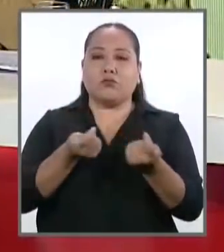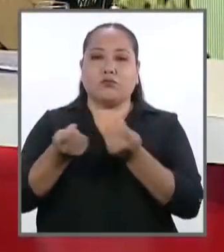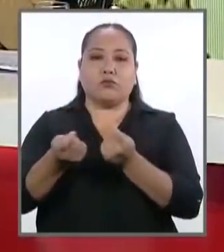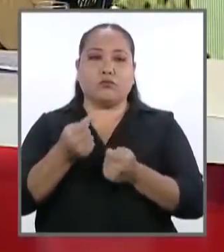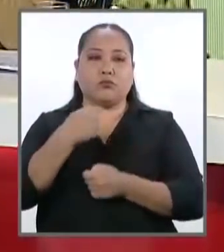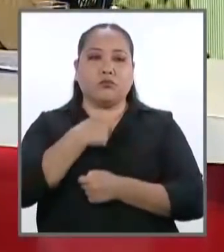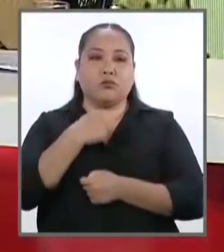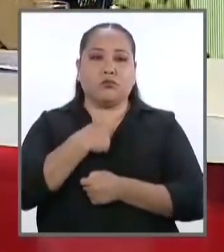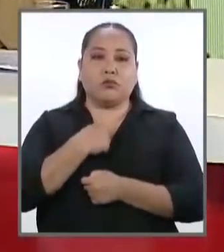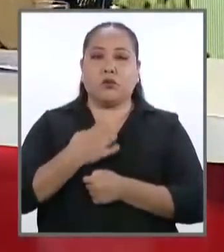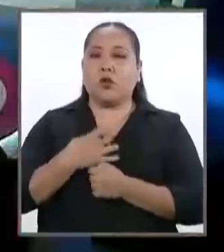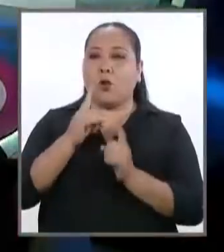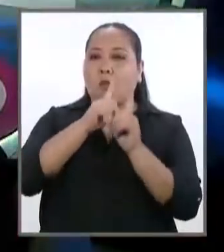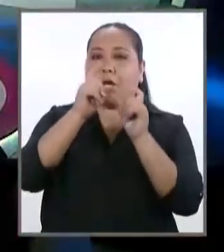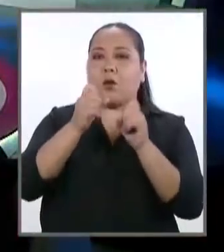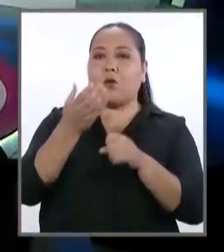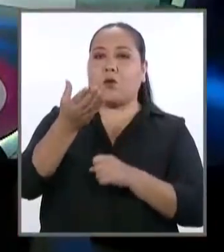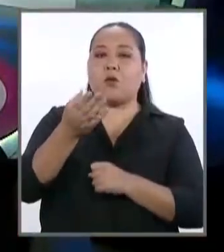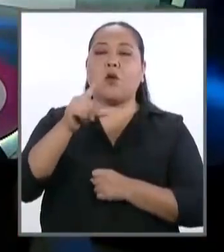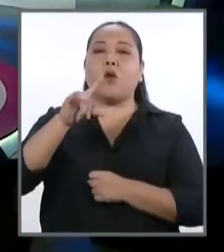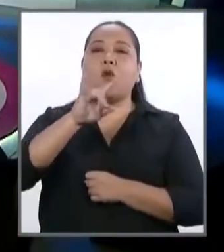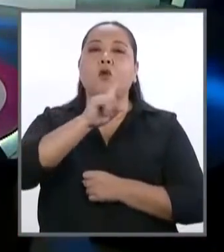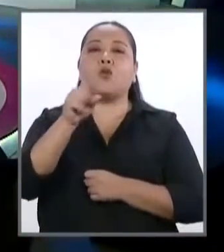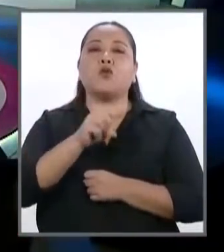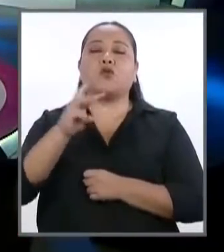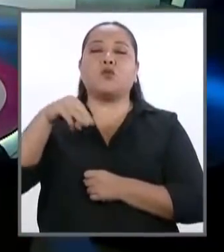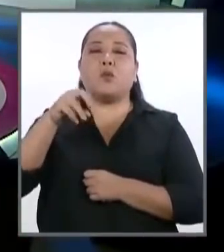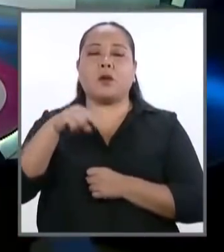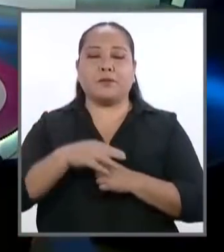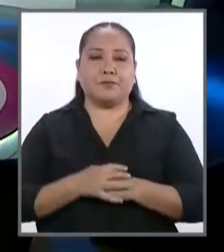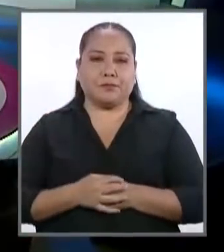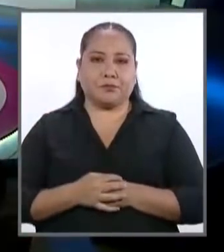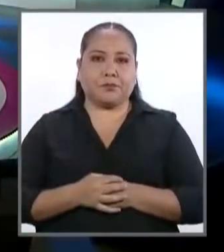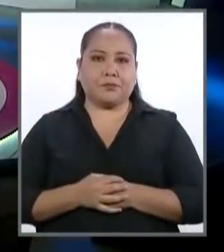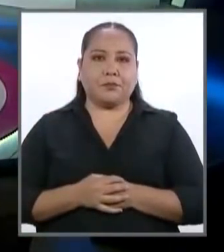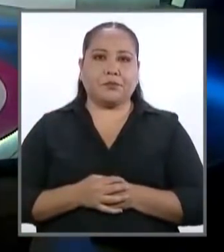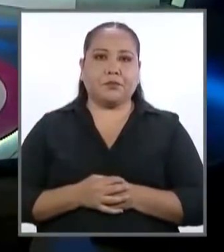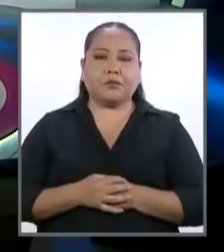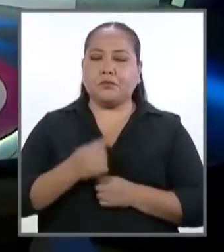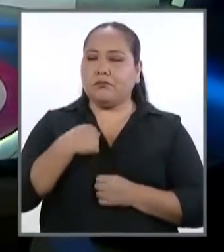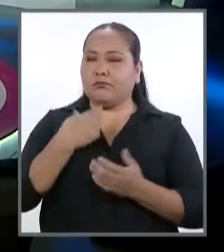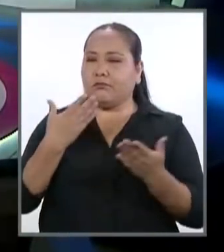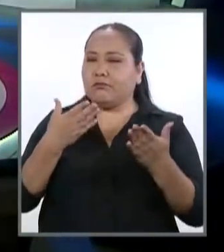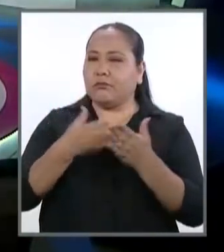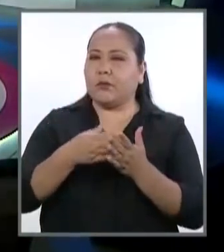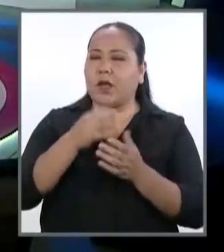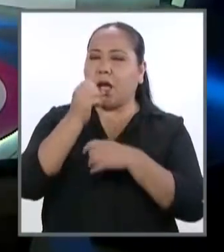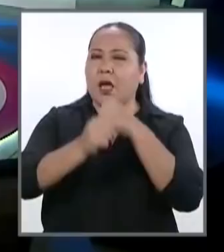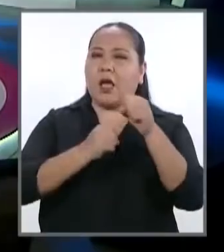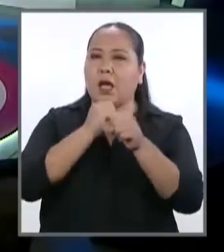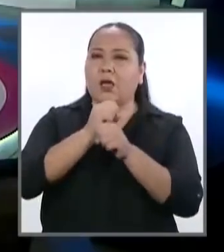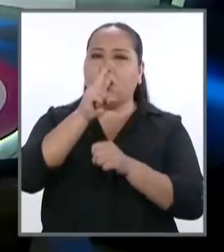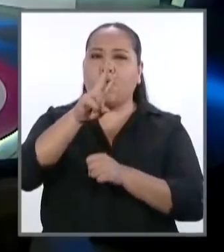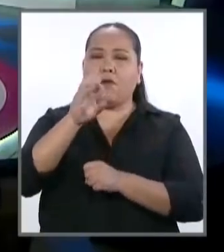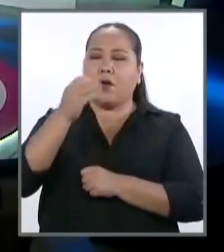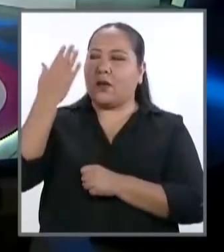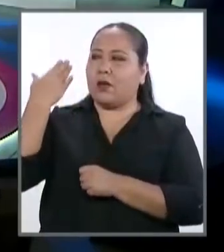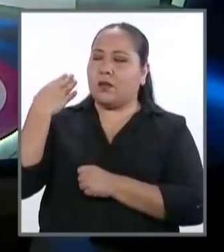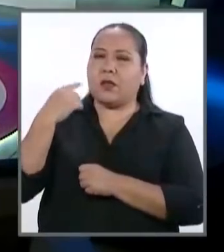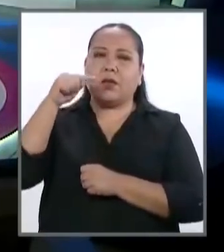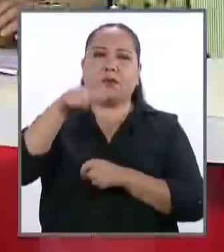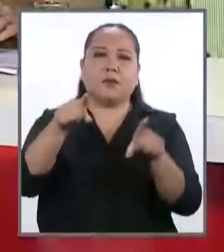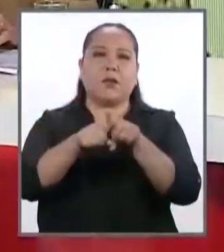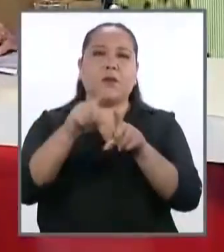me toca el turno preguntarle al señor Guzmán. Y justamente tiene que ver con lo que ha ocurrido en el año 20 y lo que está ocurriendo en el año